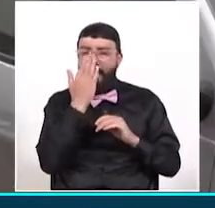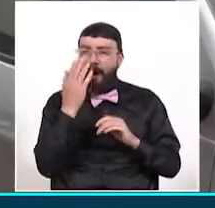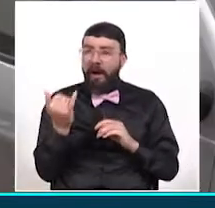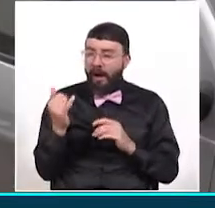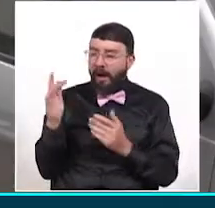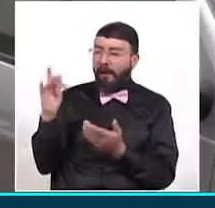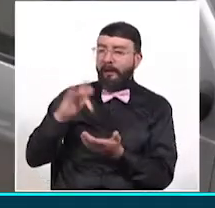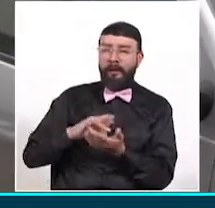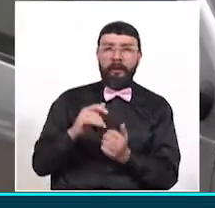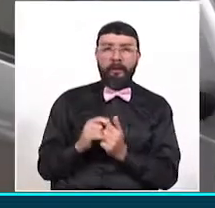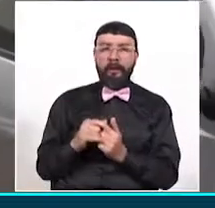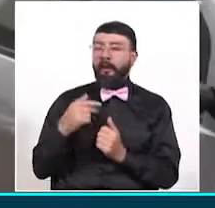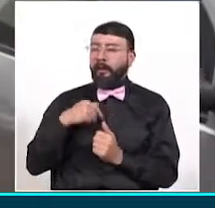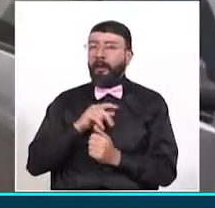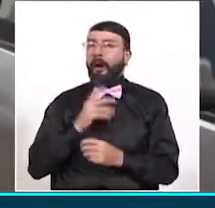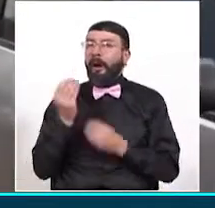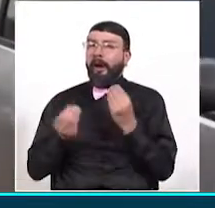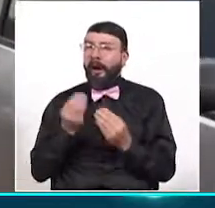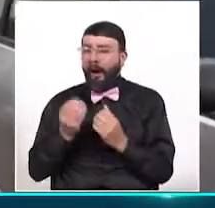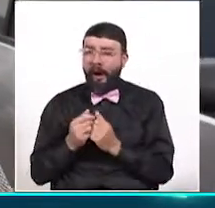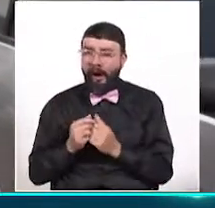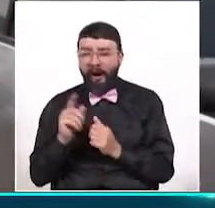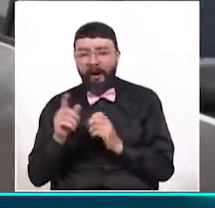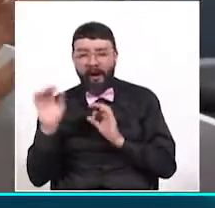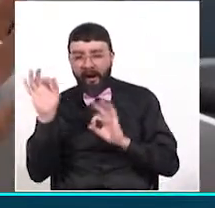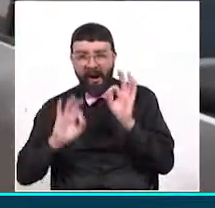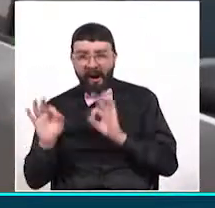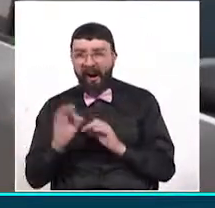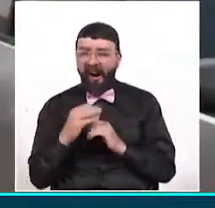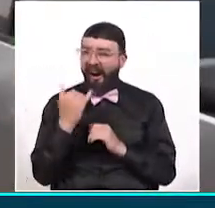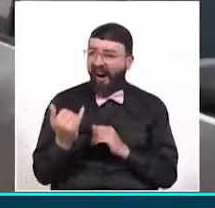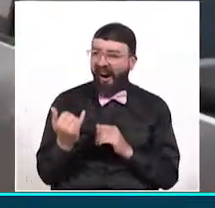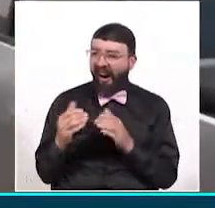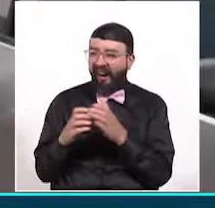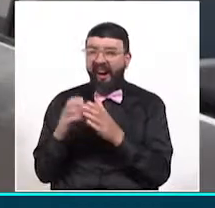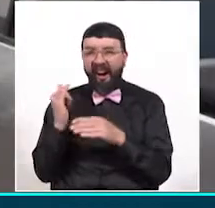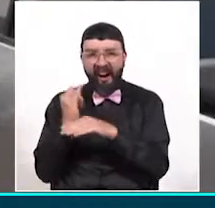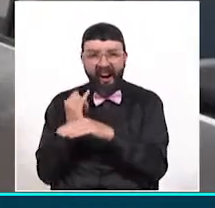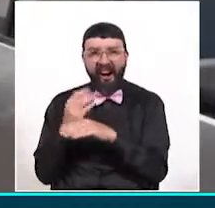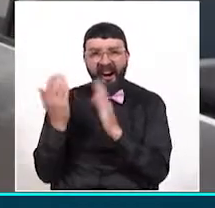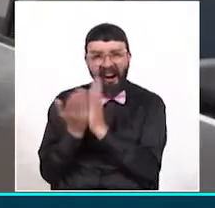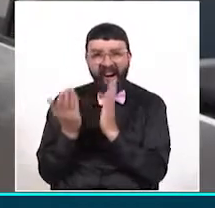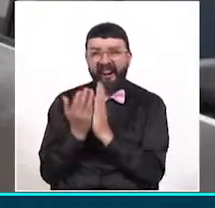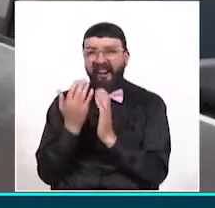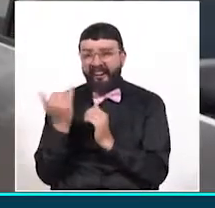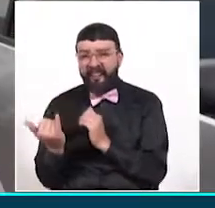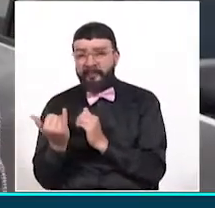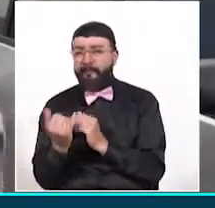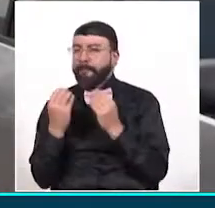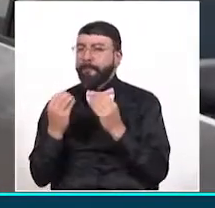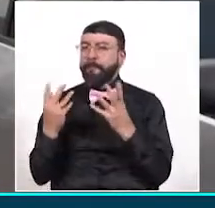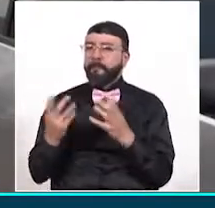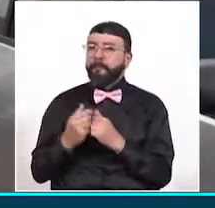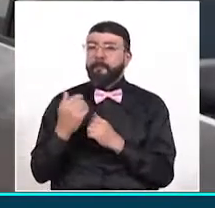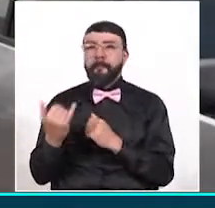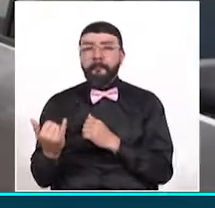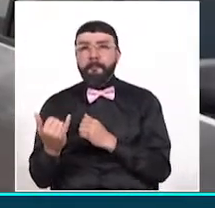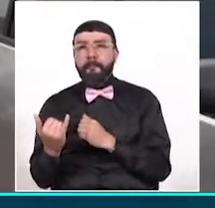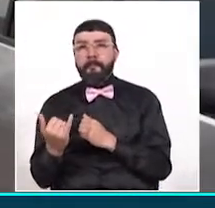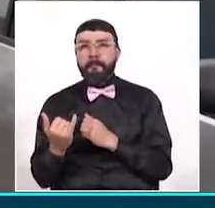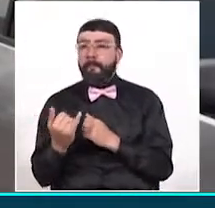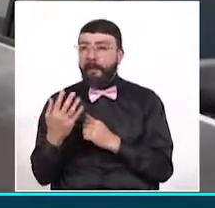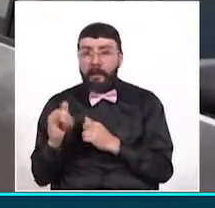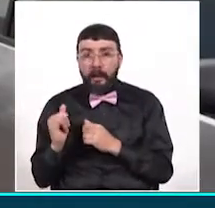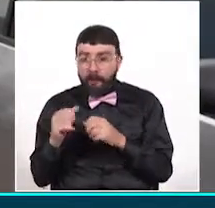es adecuando, dotando y dejando habilitadas las instituciones educativas para que en el momento de